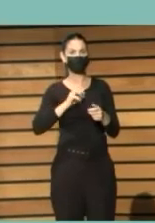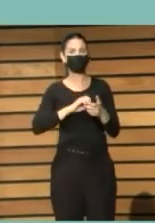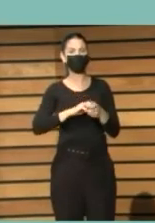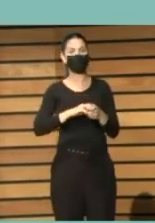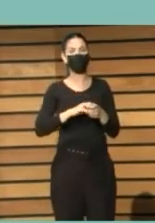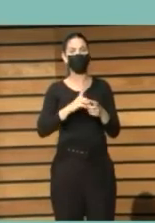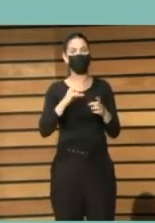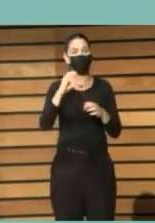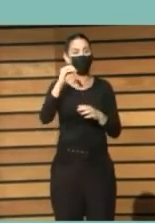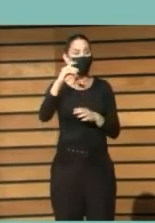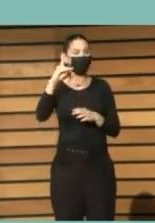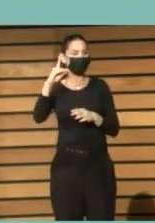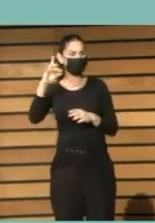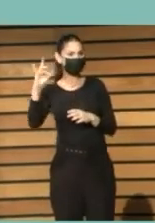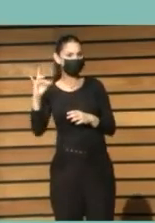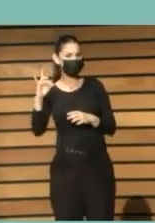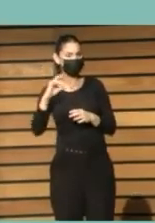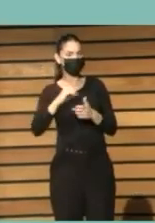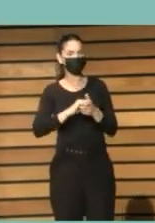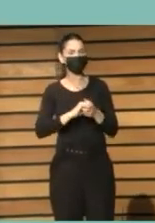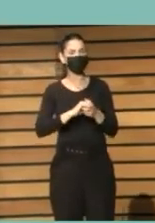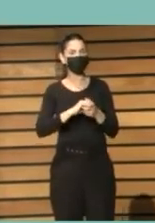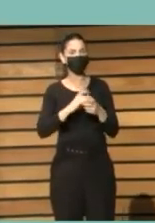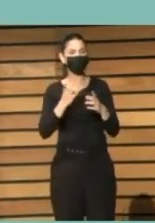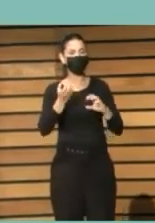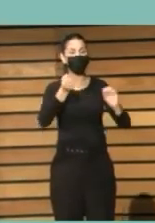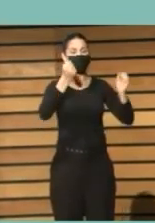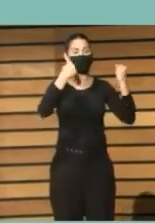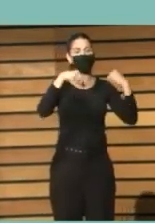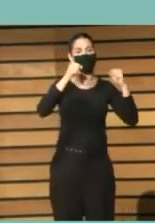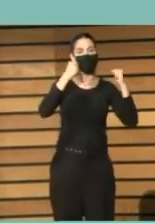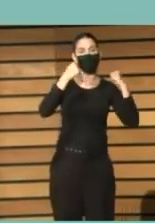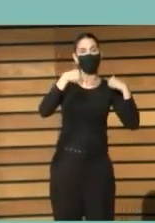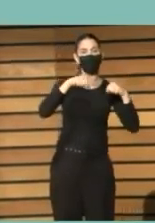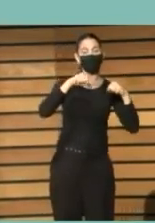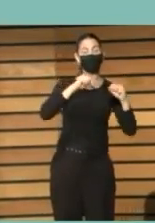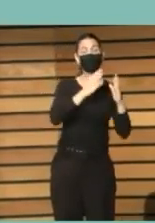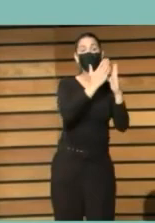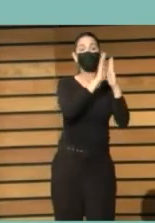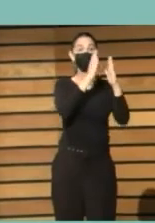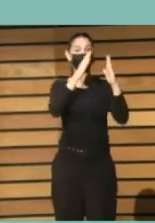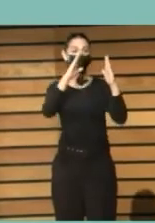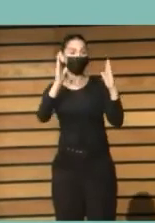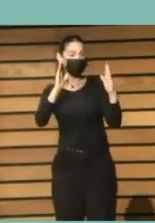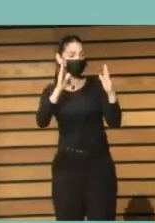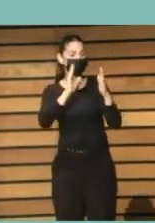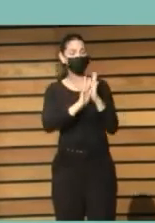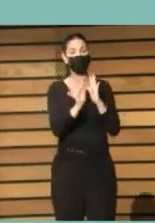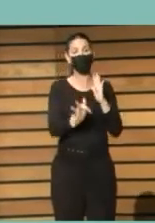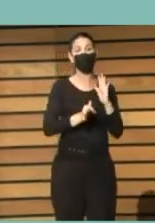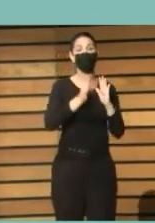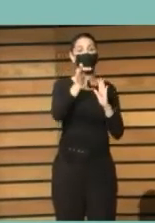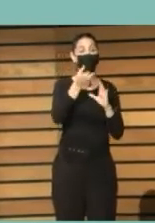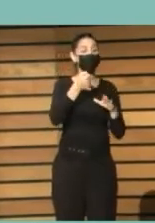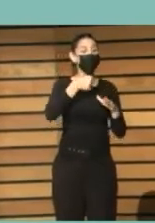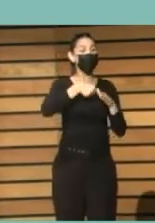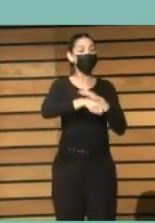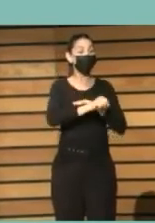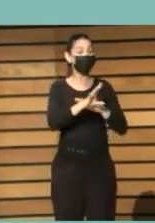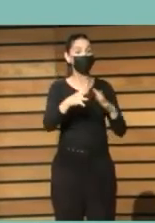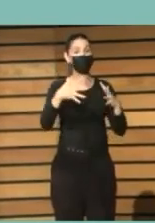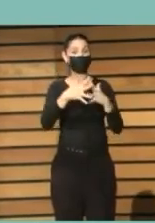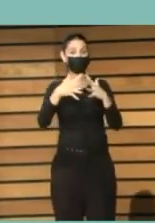ODS todos los ODS con las prácticas bibliotecarias y con los fondos estructurales